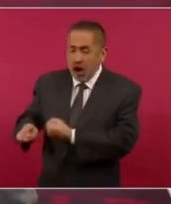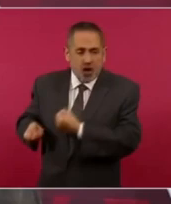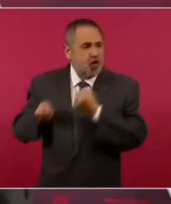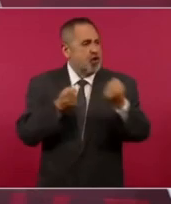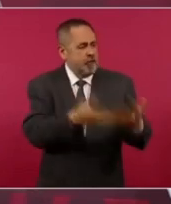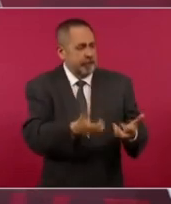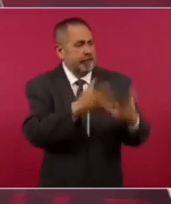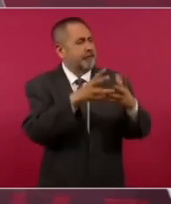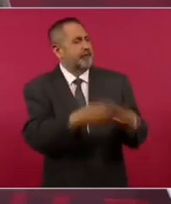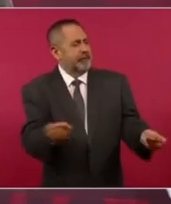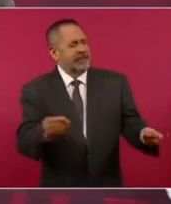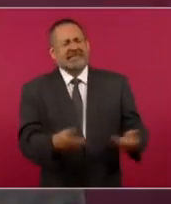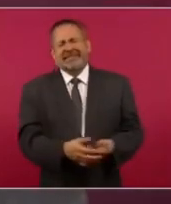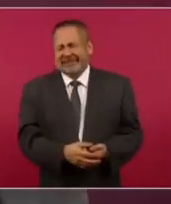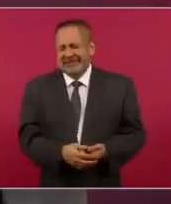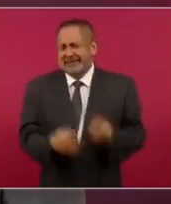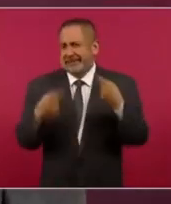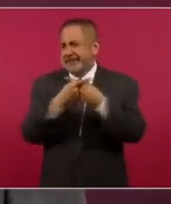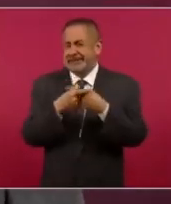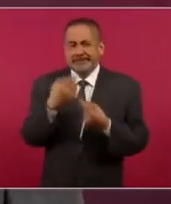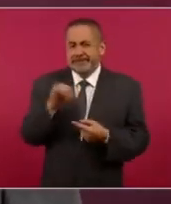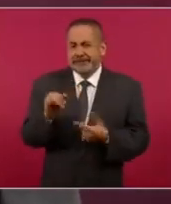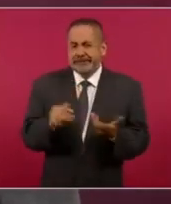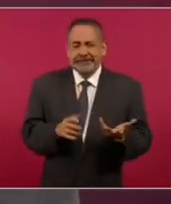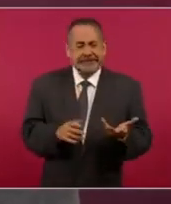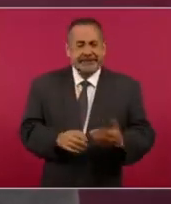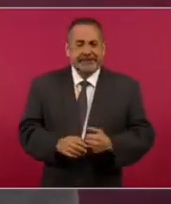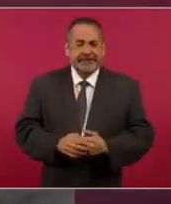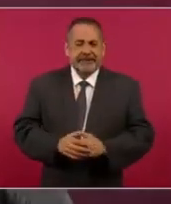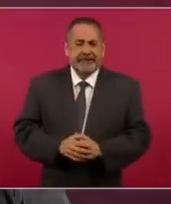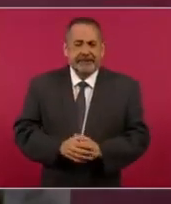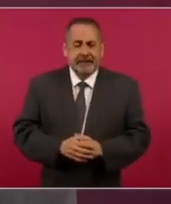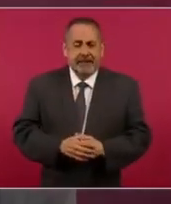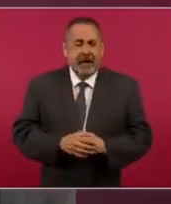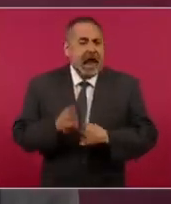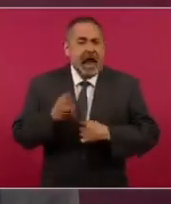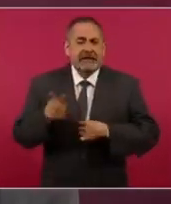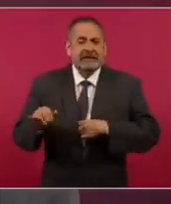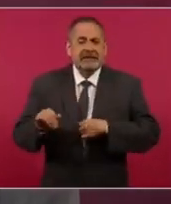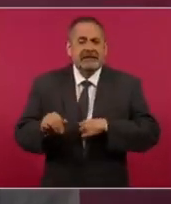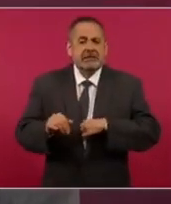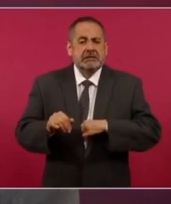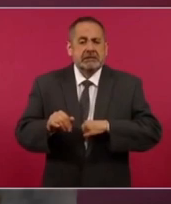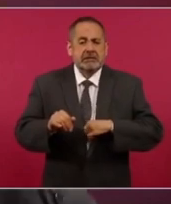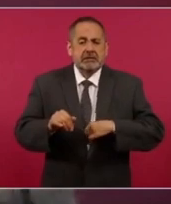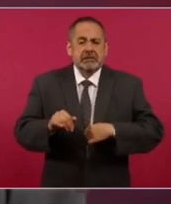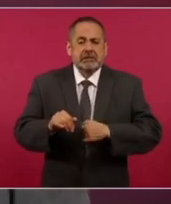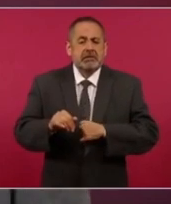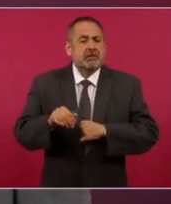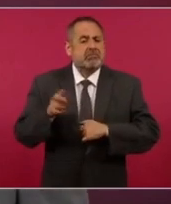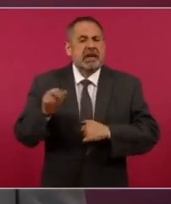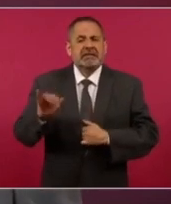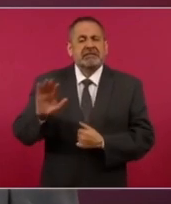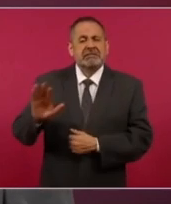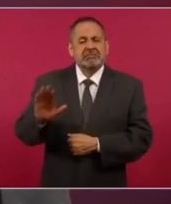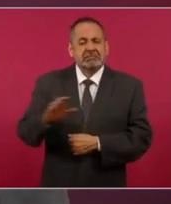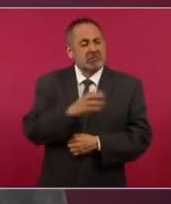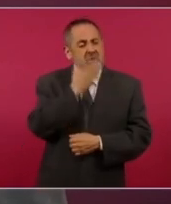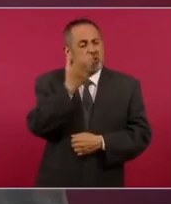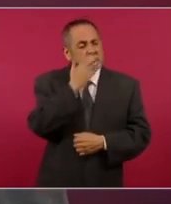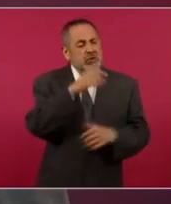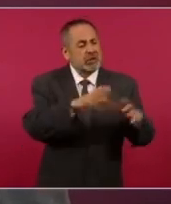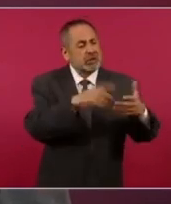que es muy característico del pensamiento conservador.